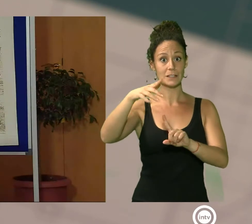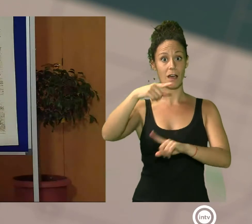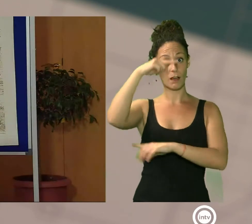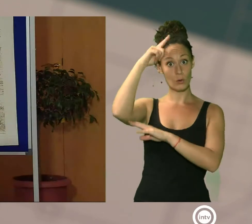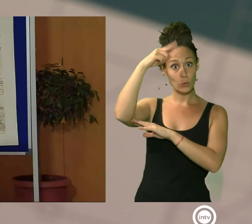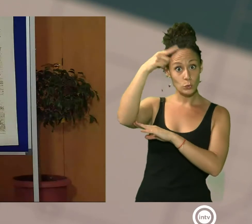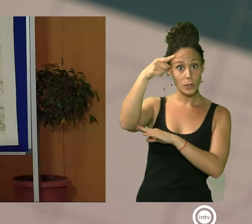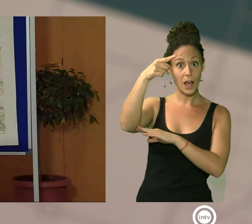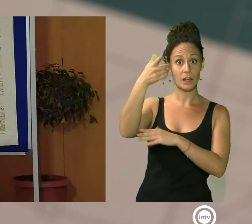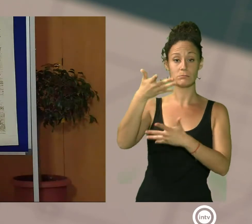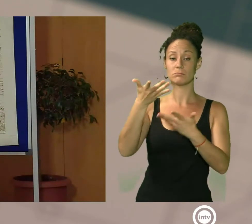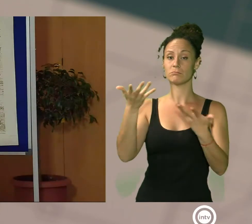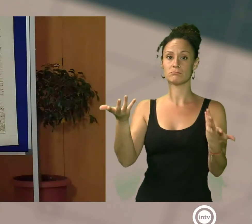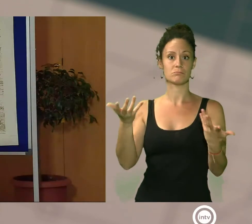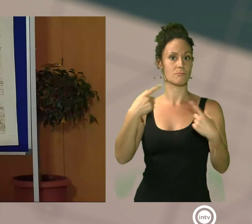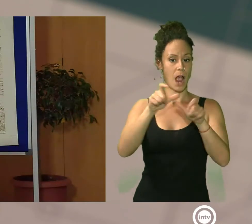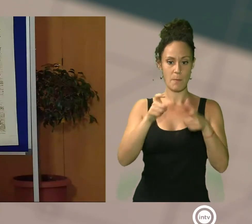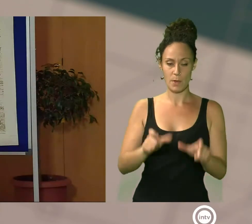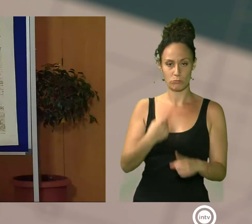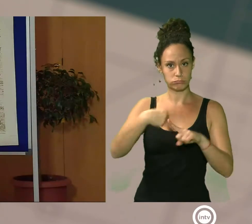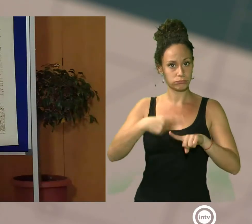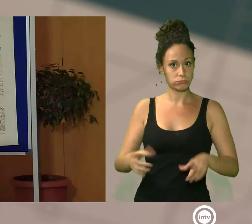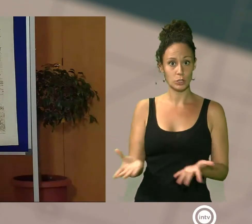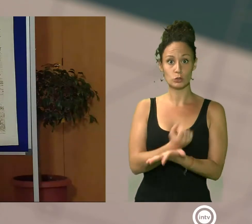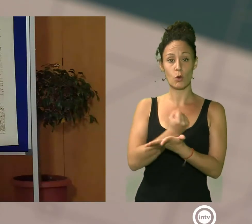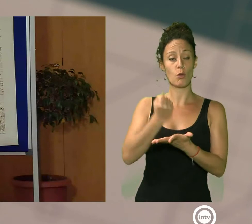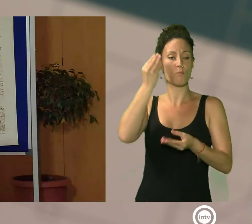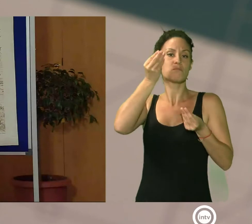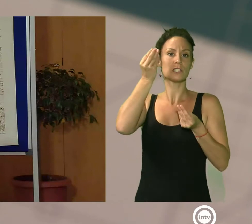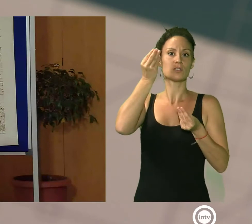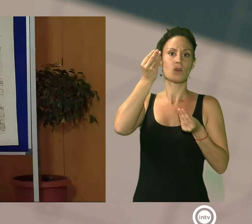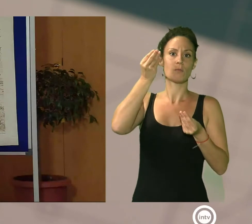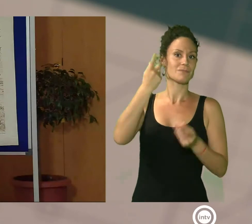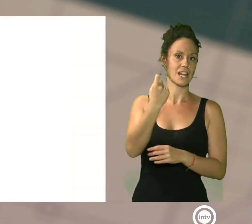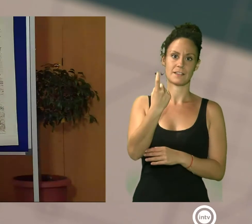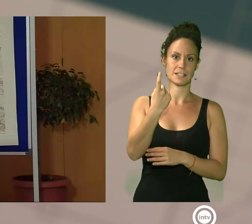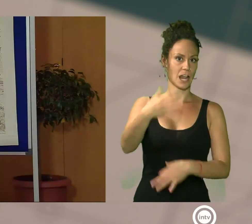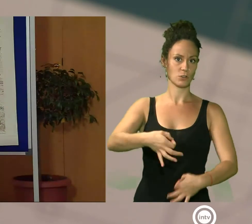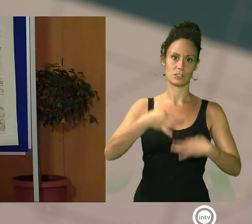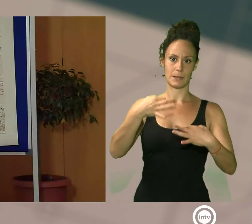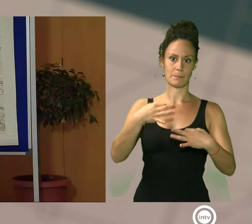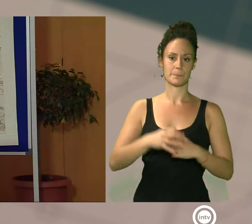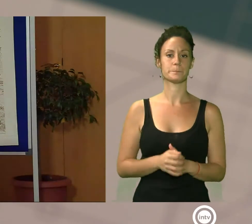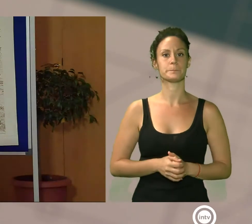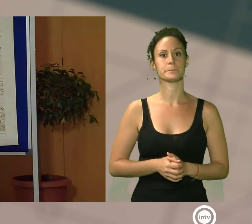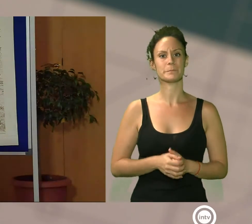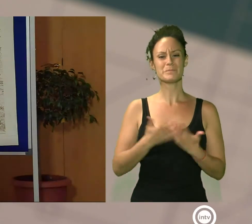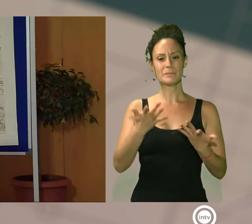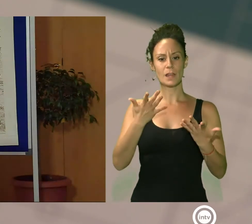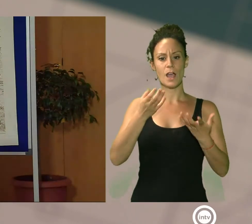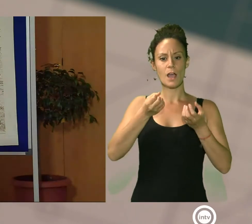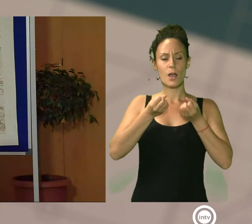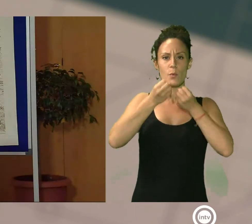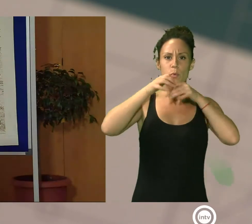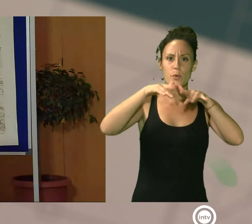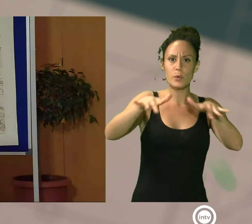de cualquier índole, creo que es siempre necesario. Falta mucha labor de difusión. Es cierto